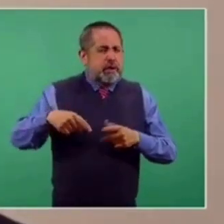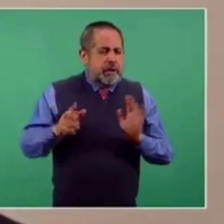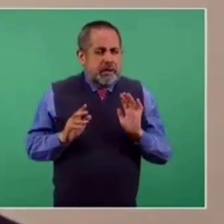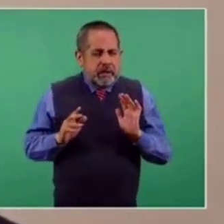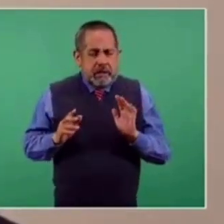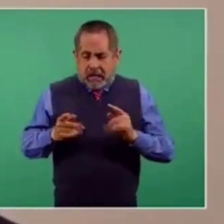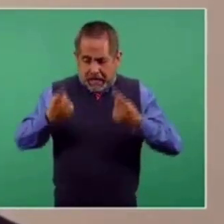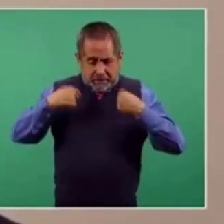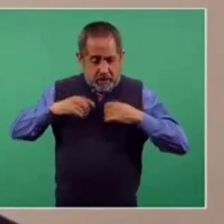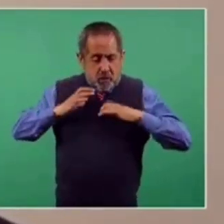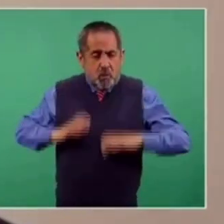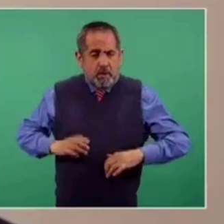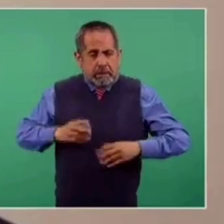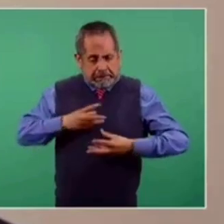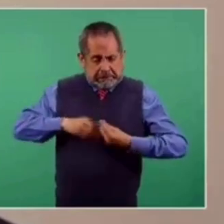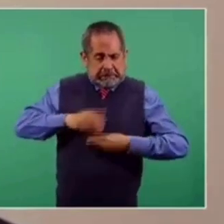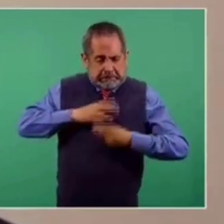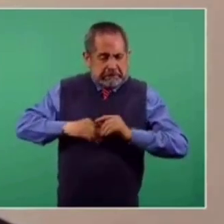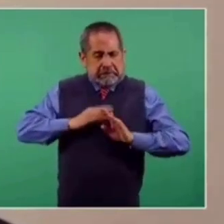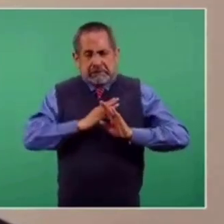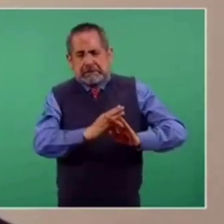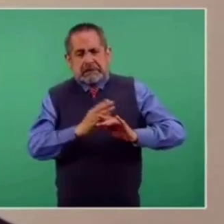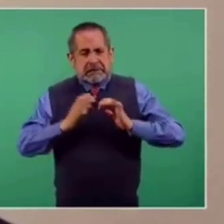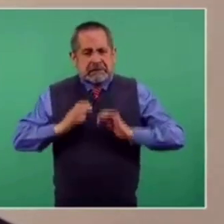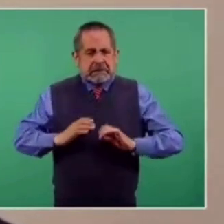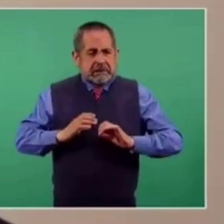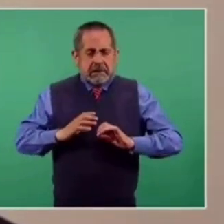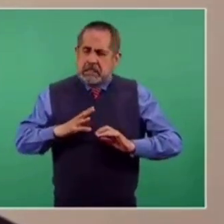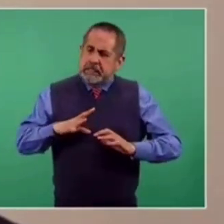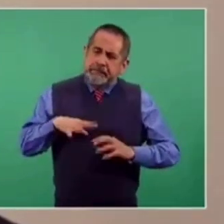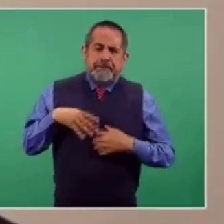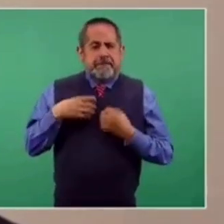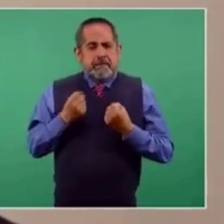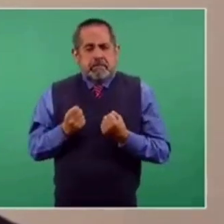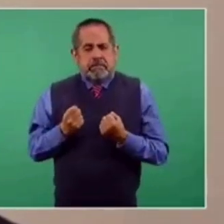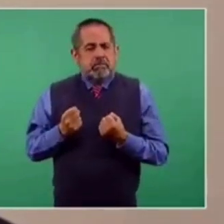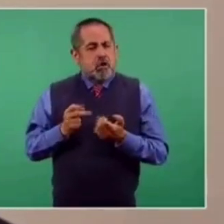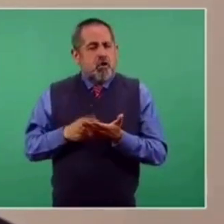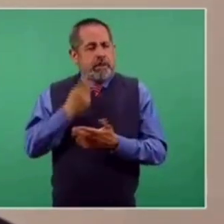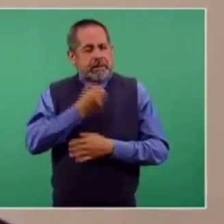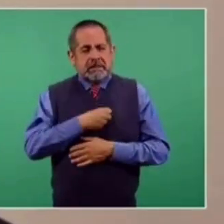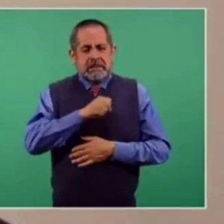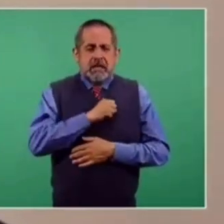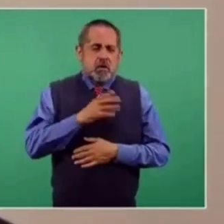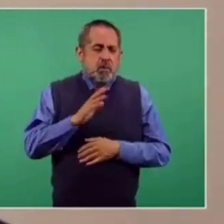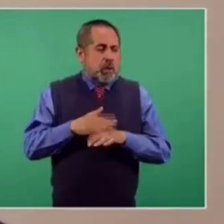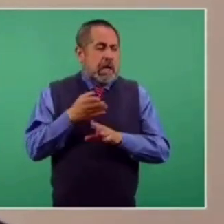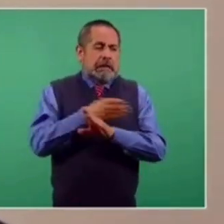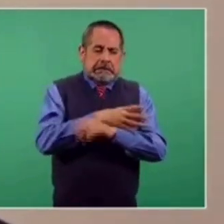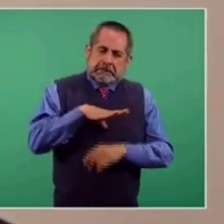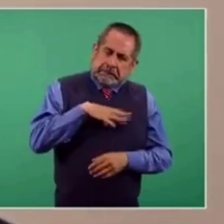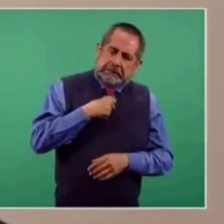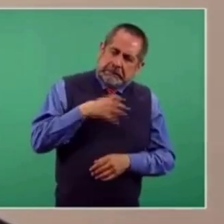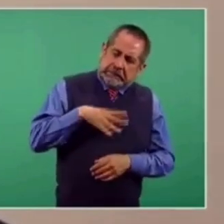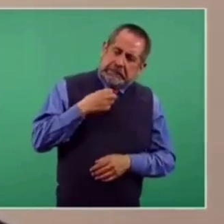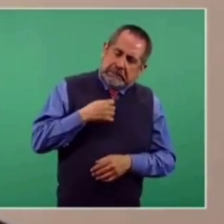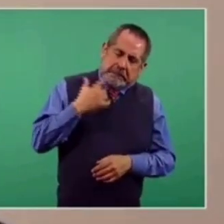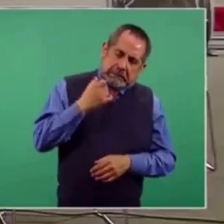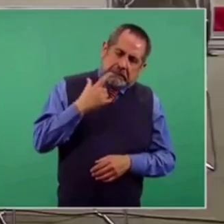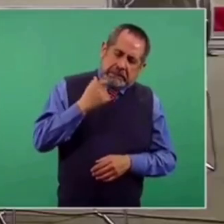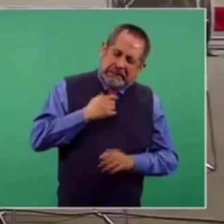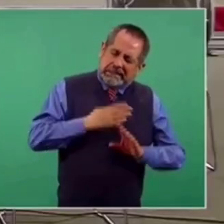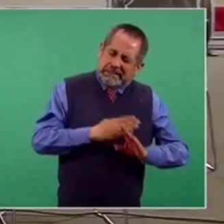sistema inmunológico y el organismo en sí se recuperan de todo el esfuerzo realizado para contener la